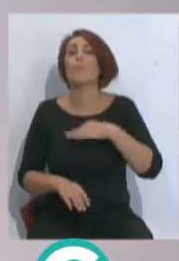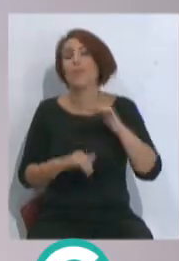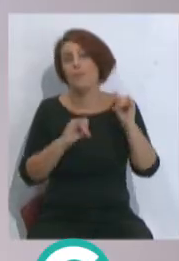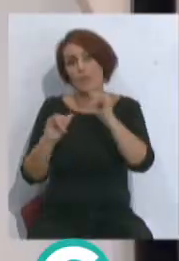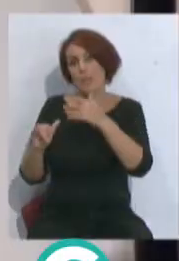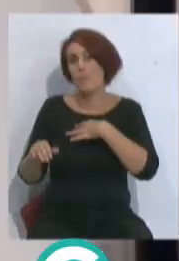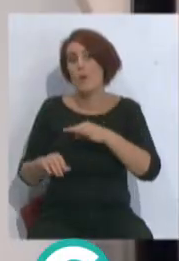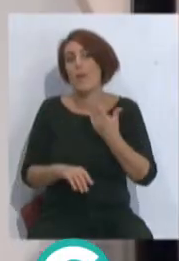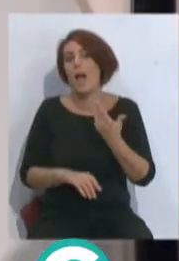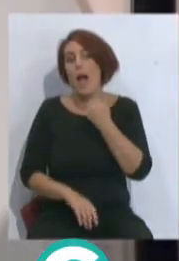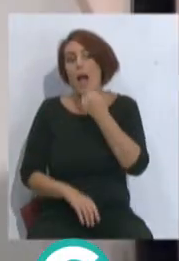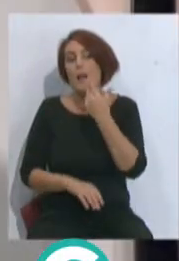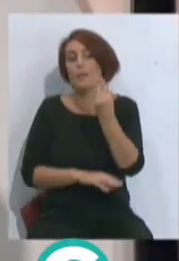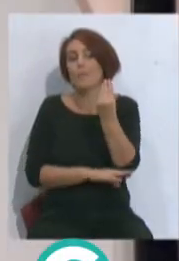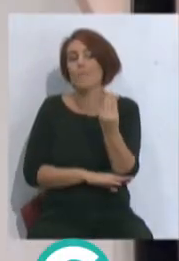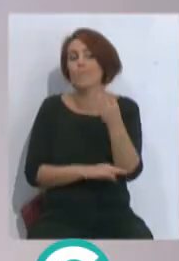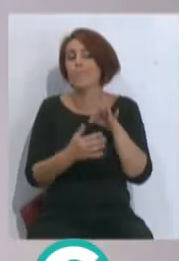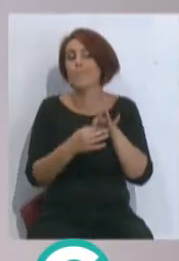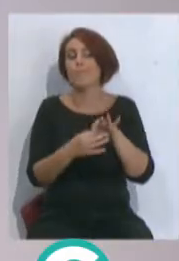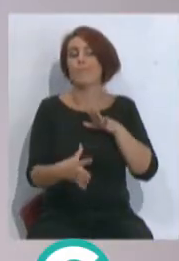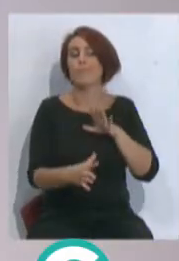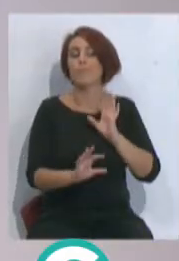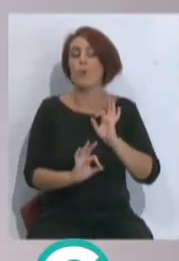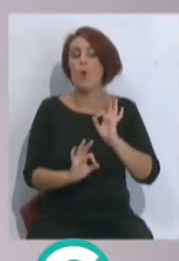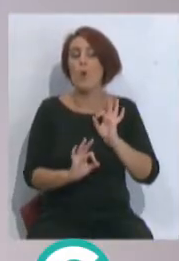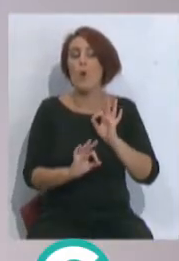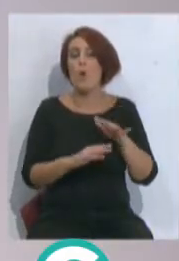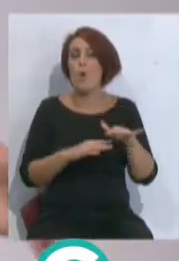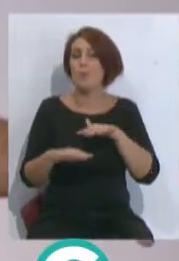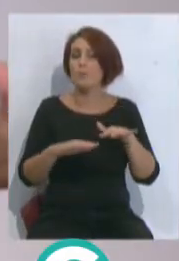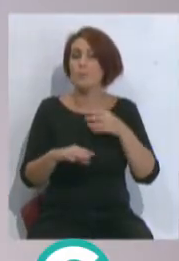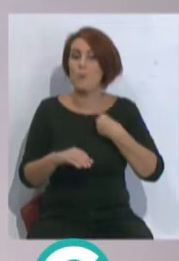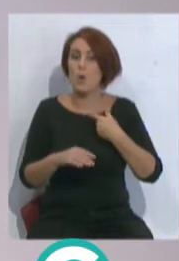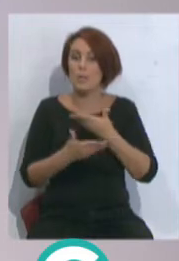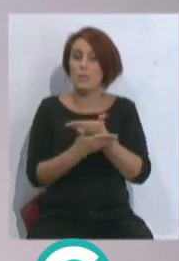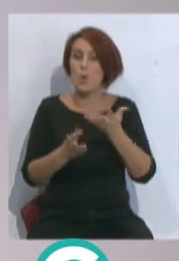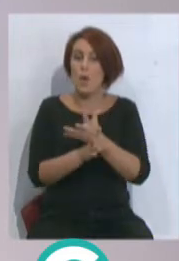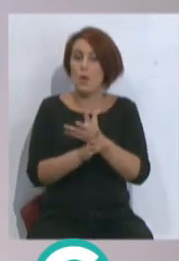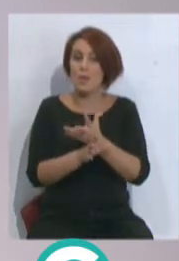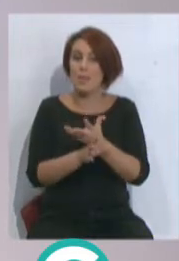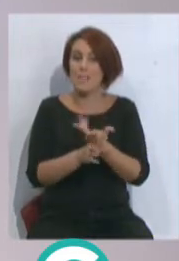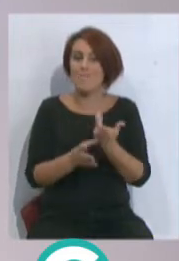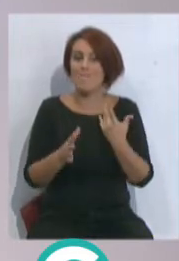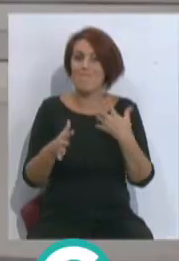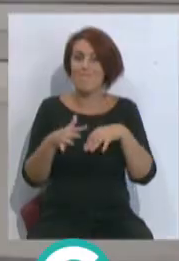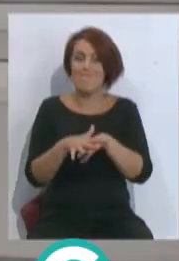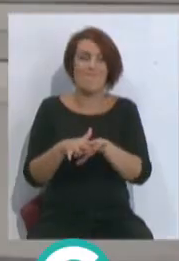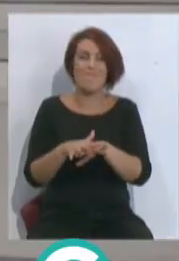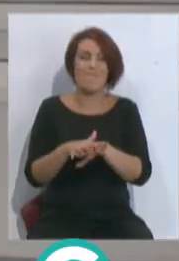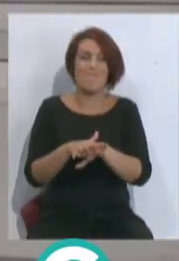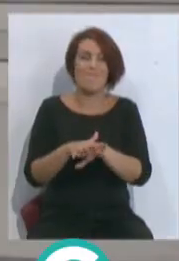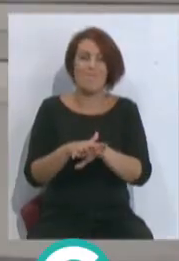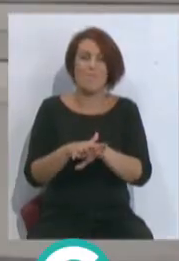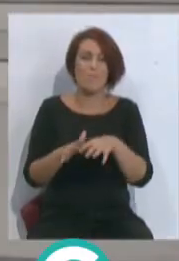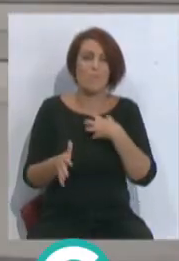fiesta, puede ser que alguna figura no encaje o no termine de entrar dentro de la dinámica de lo que quieren el resto de jugadores. Hoy habéis leído